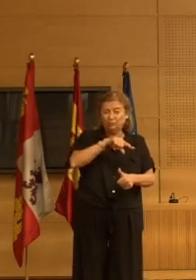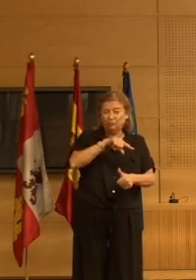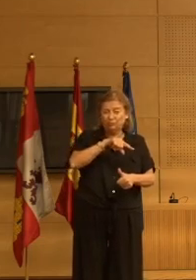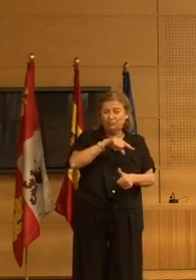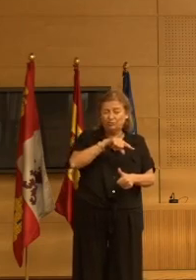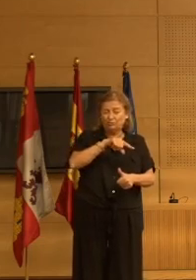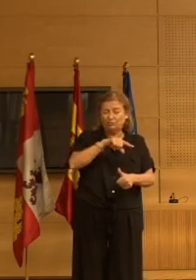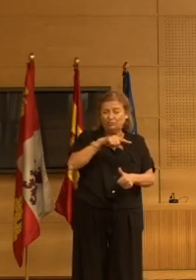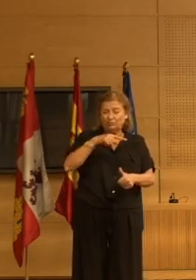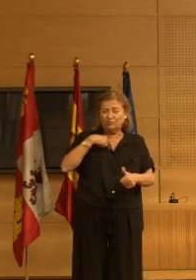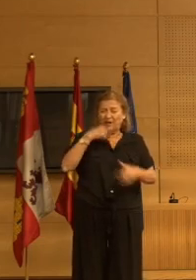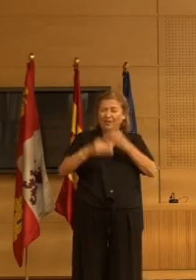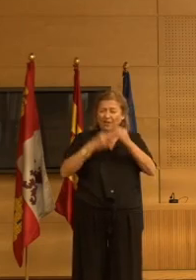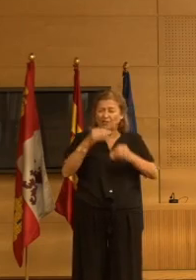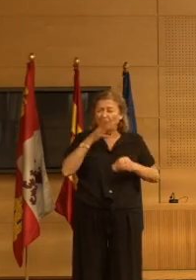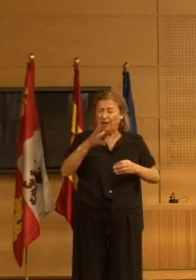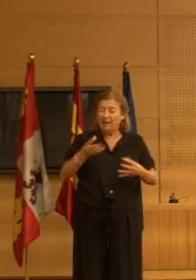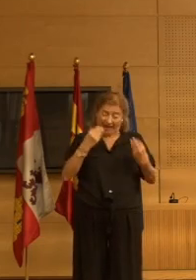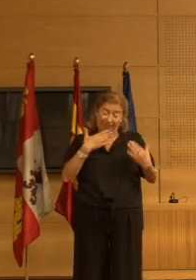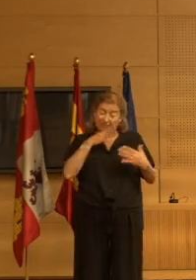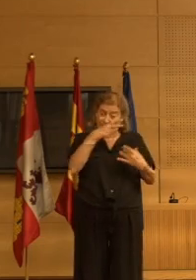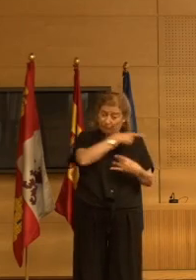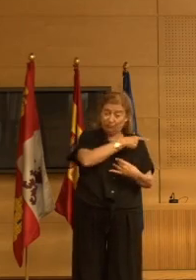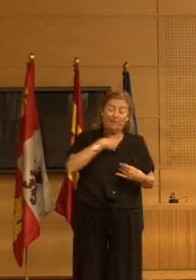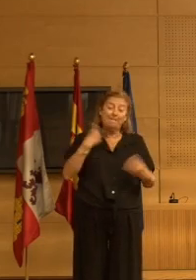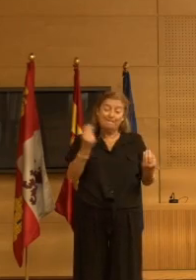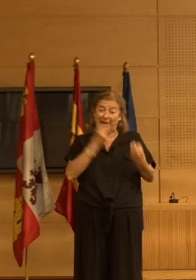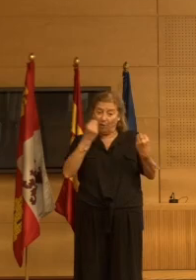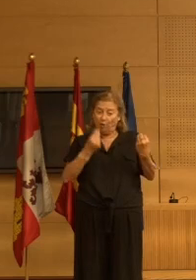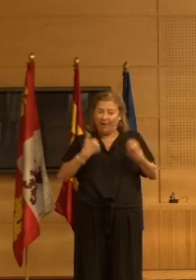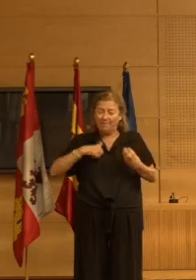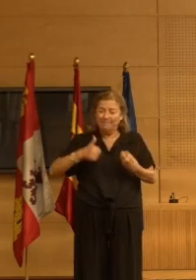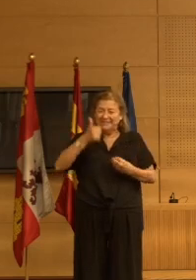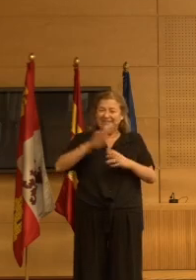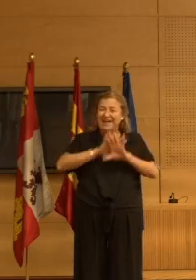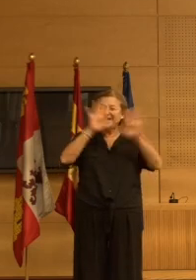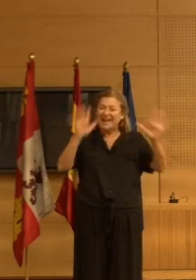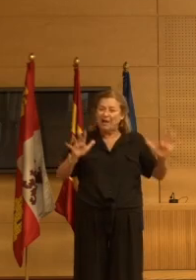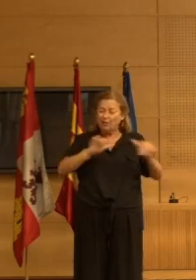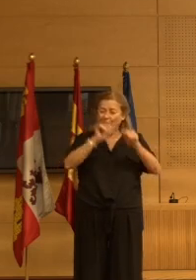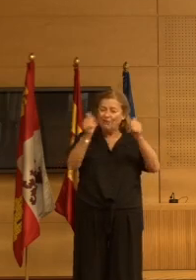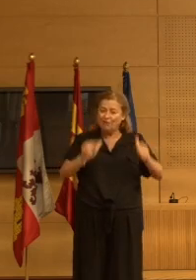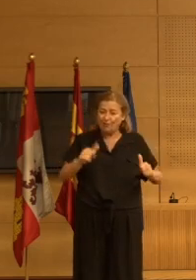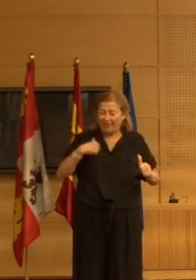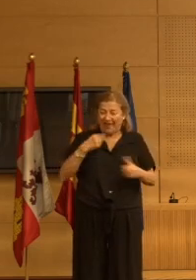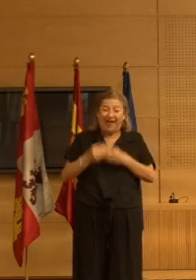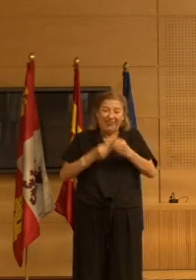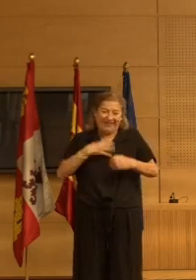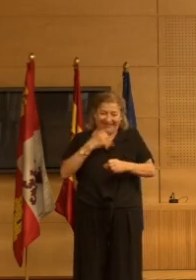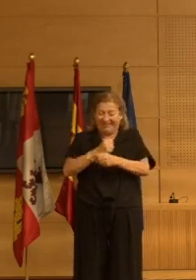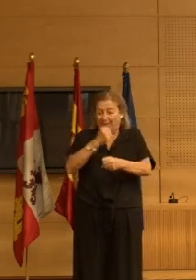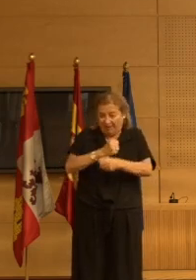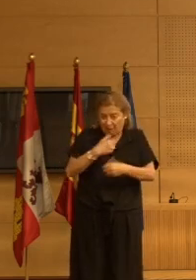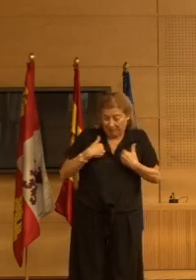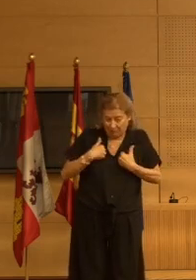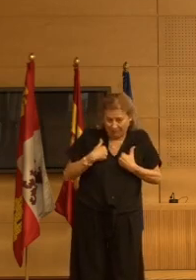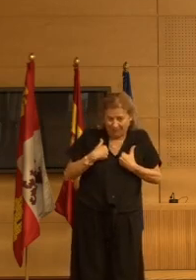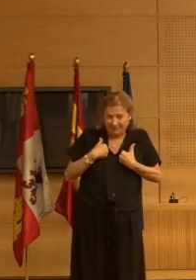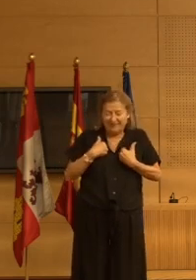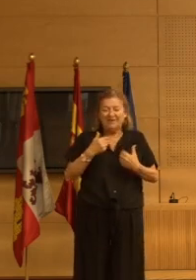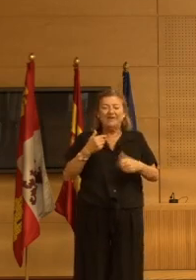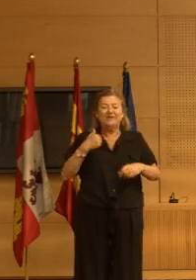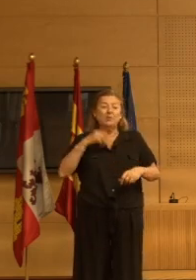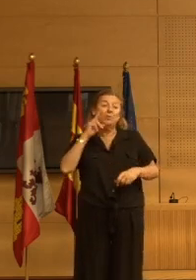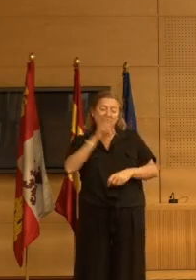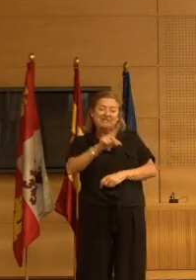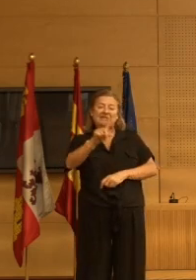lo estamos haciendo mejor digamos tenemos más claro la forma de proceder veníamos